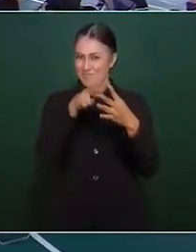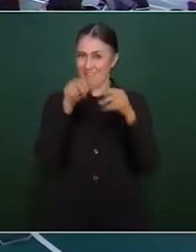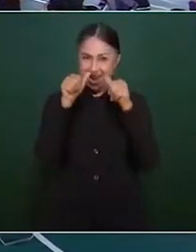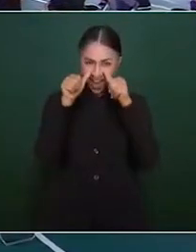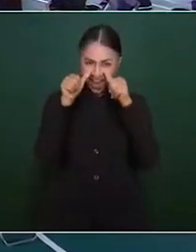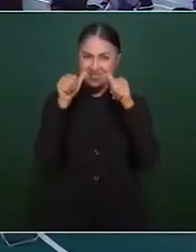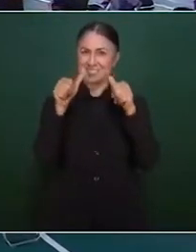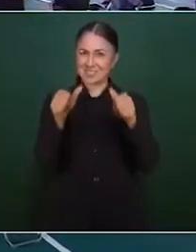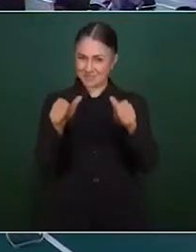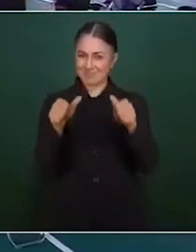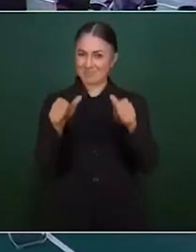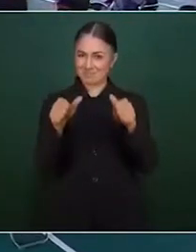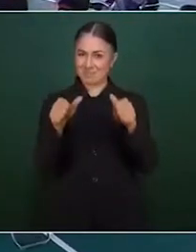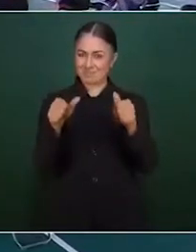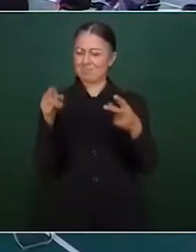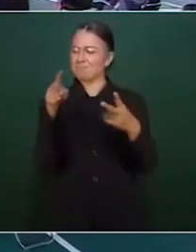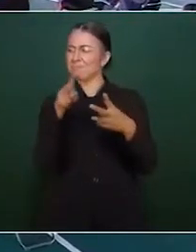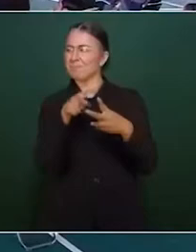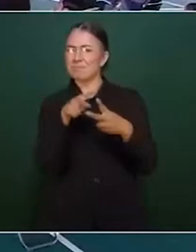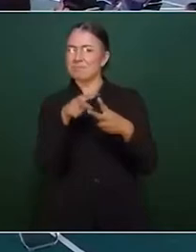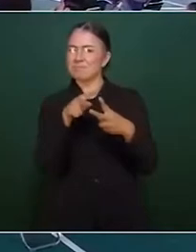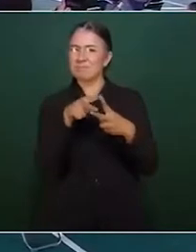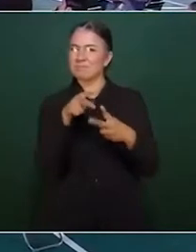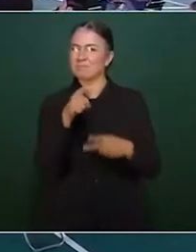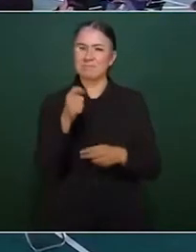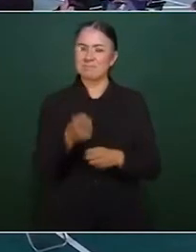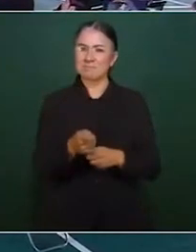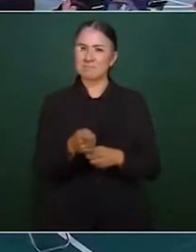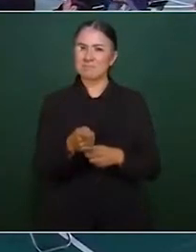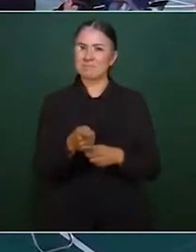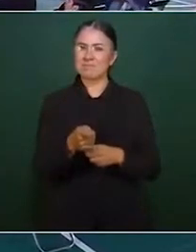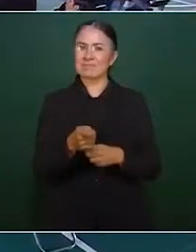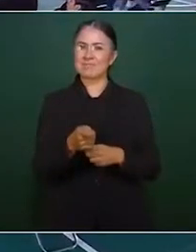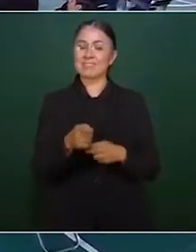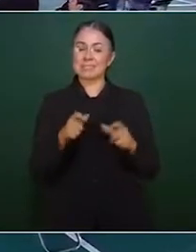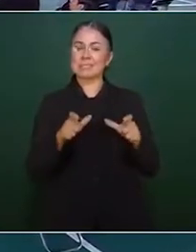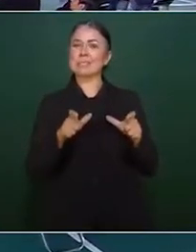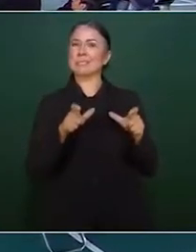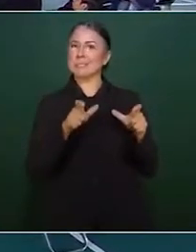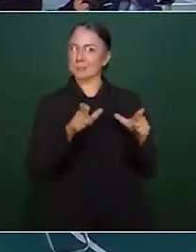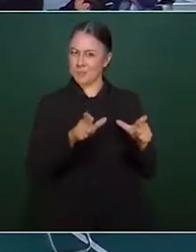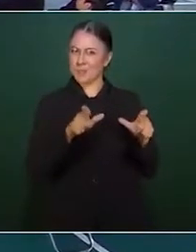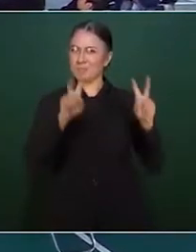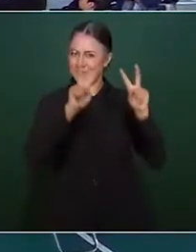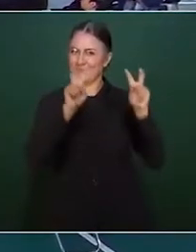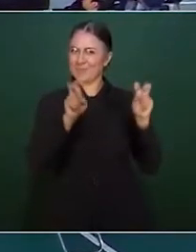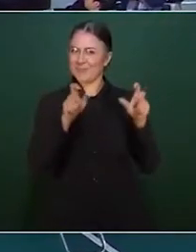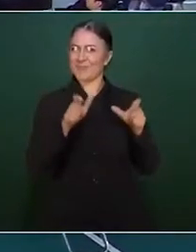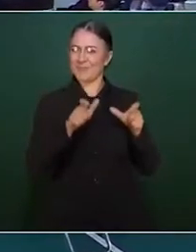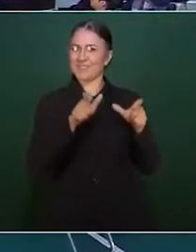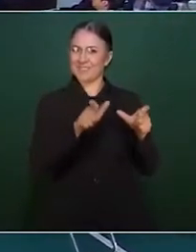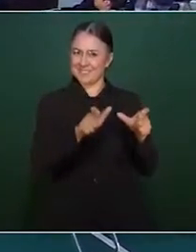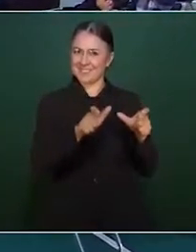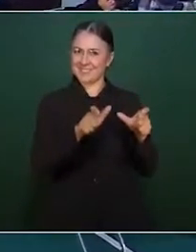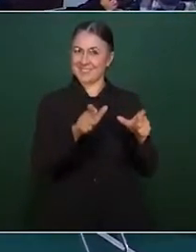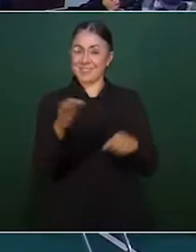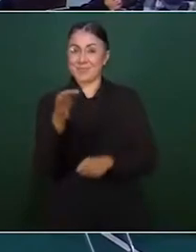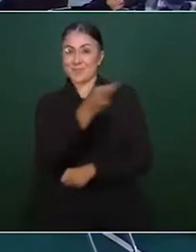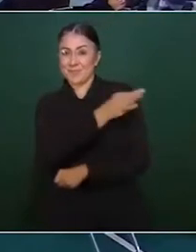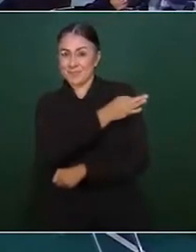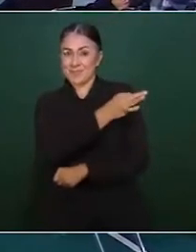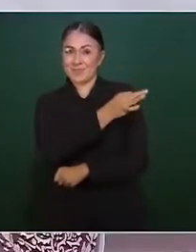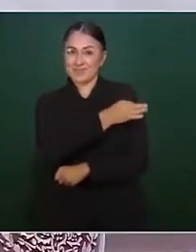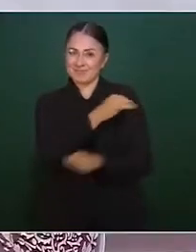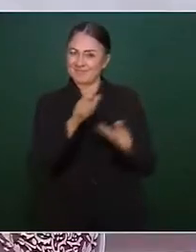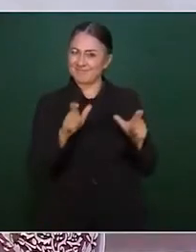mucha atención, puesto que se trata de una cuestión de seguridad en cuanto a las vacunas.